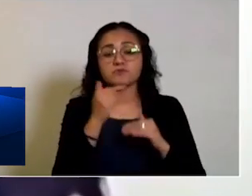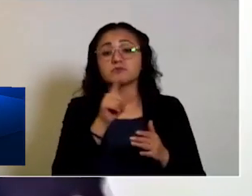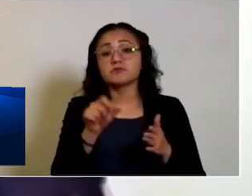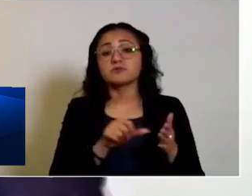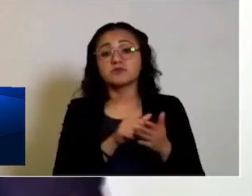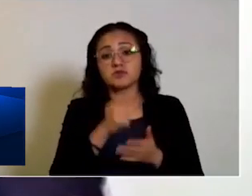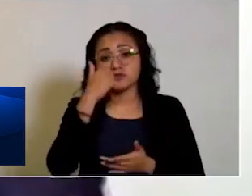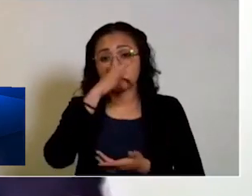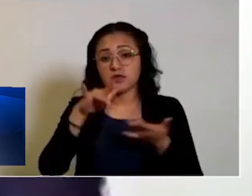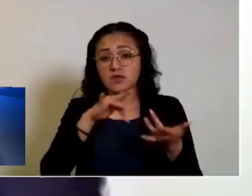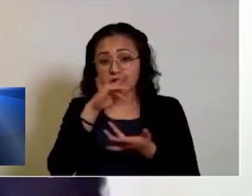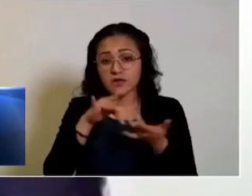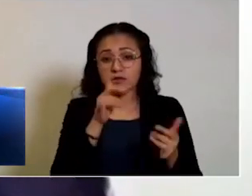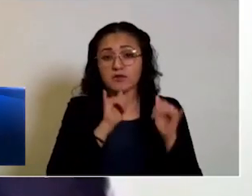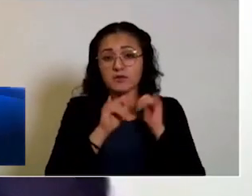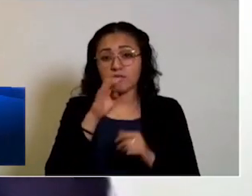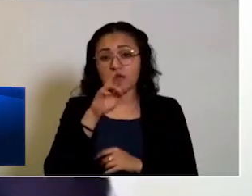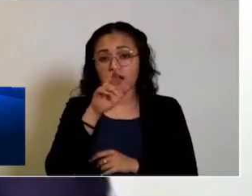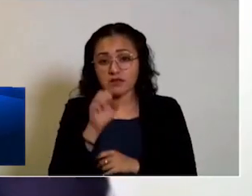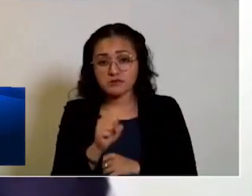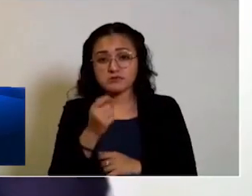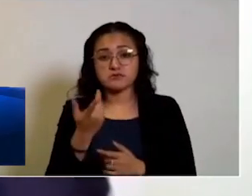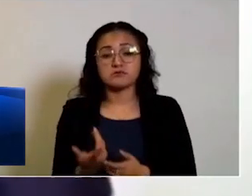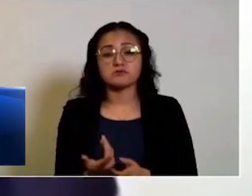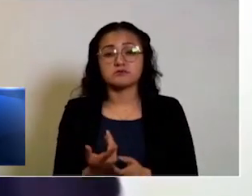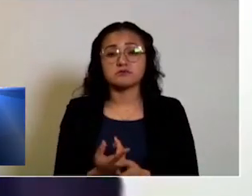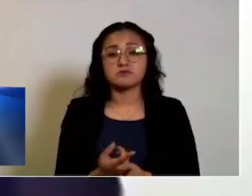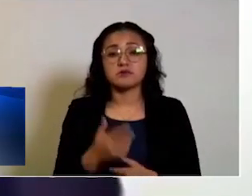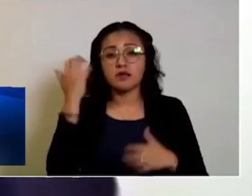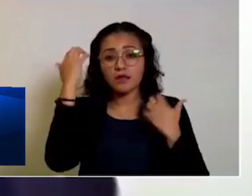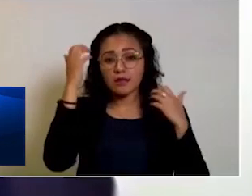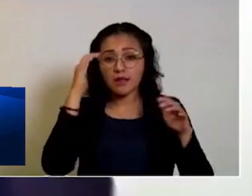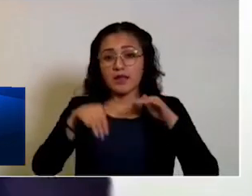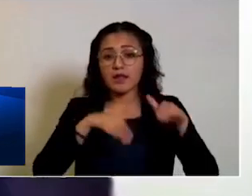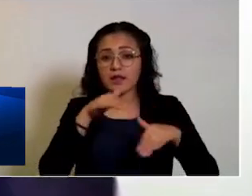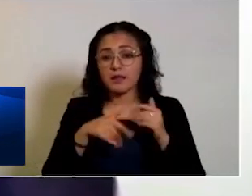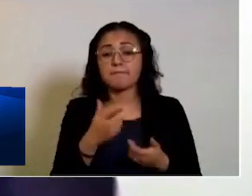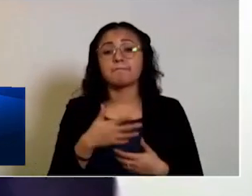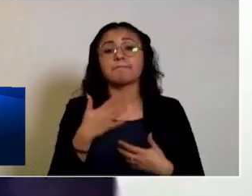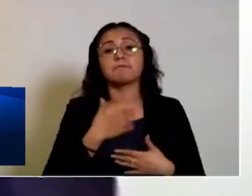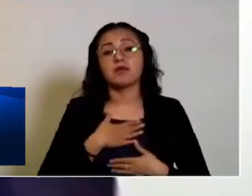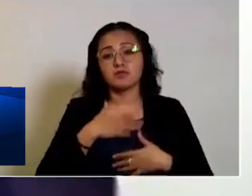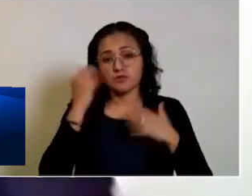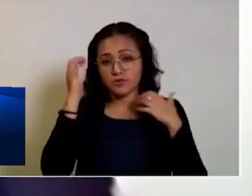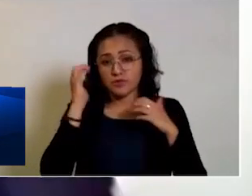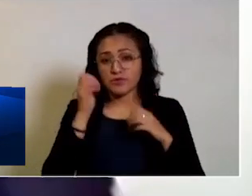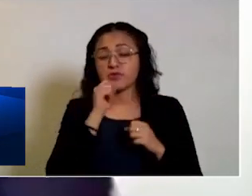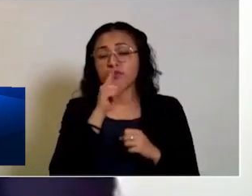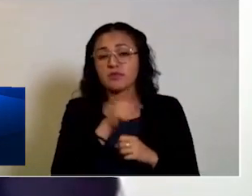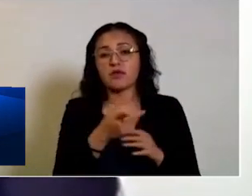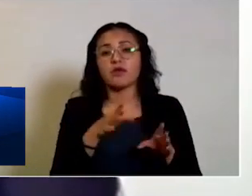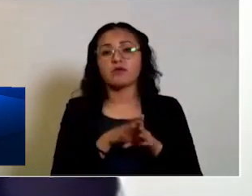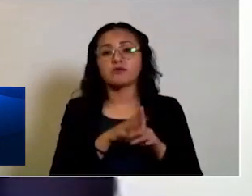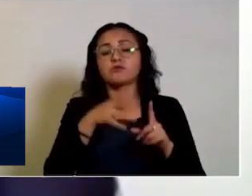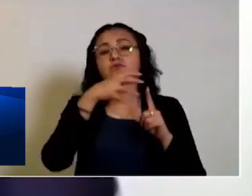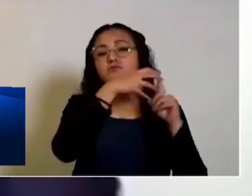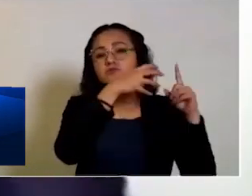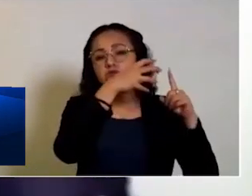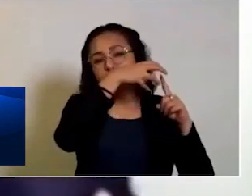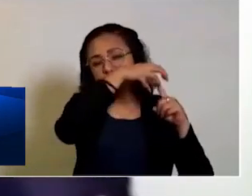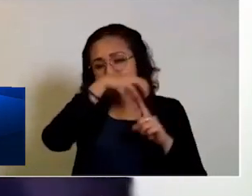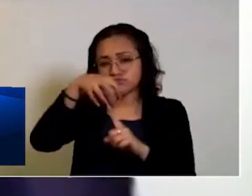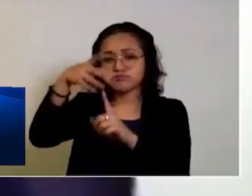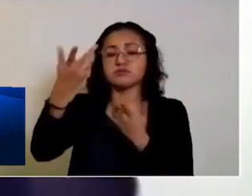centros nocturnos, bares, botaneros o cantinas, balnearios, baños públicos, teleférico, estrella de Puebla,